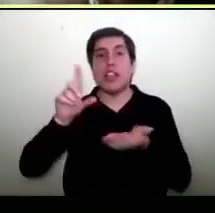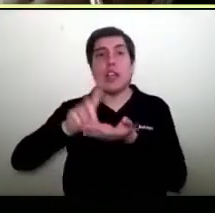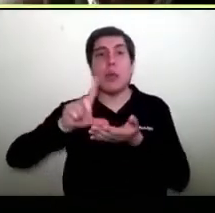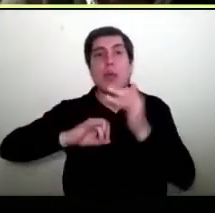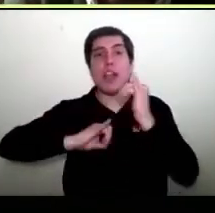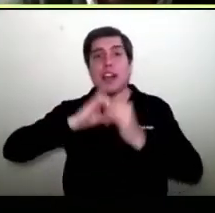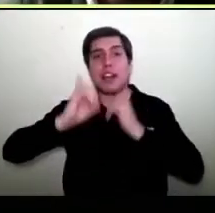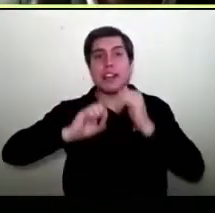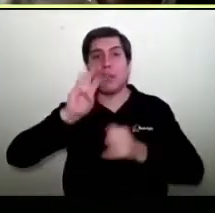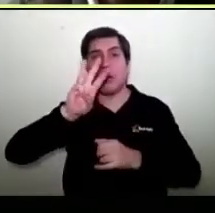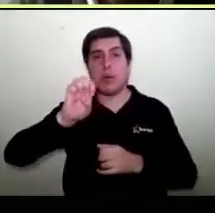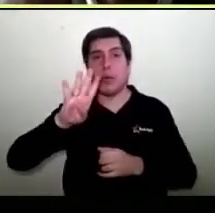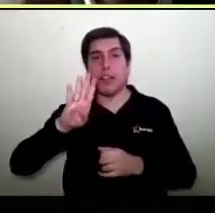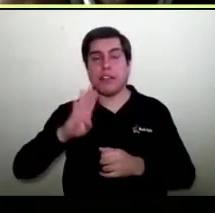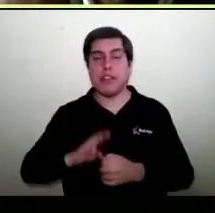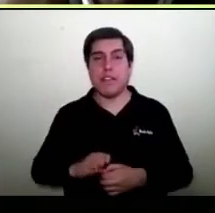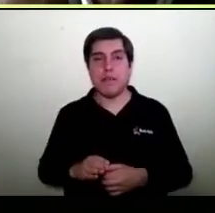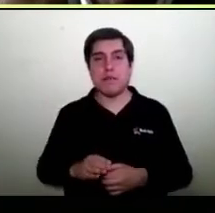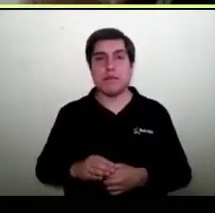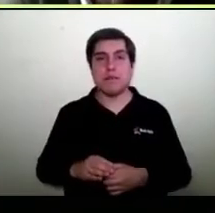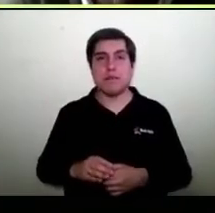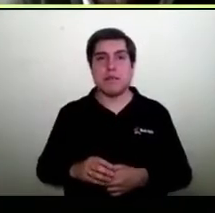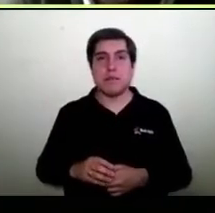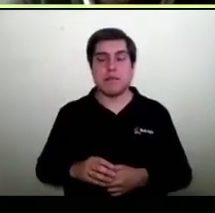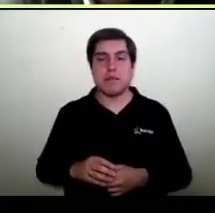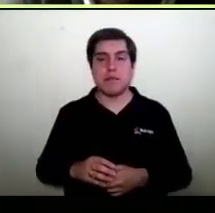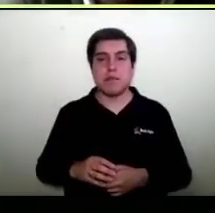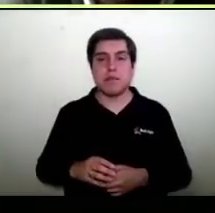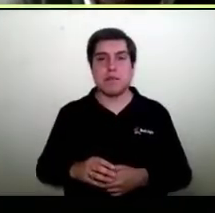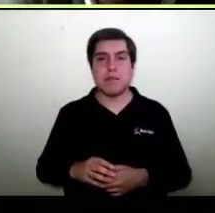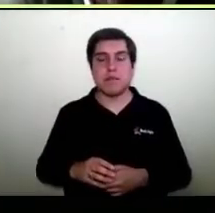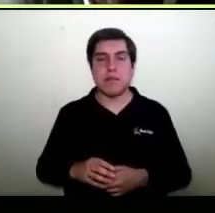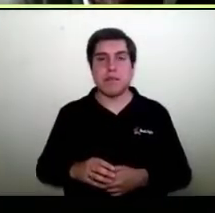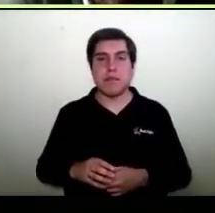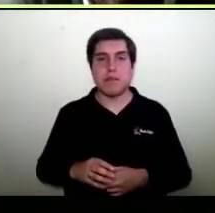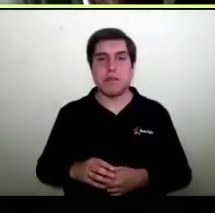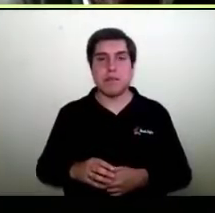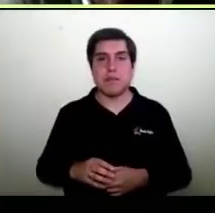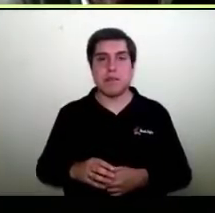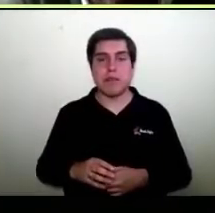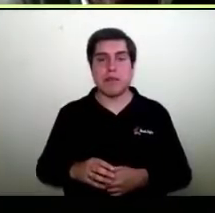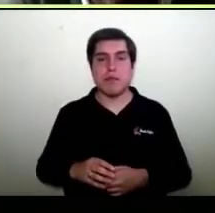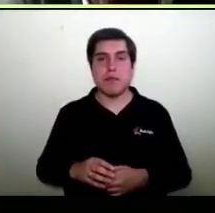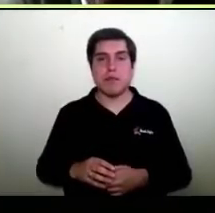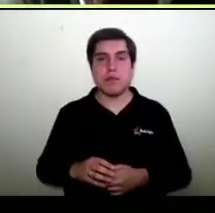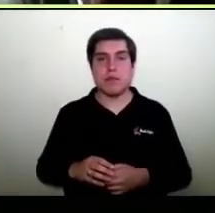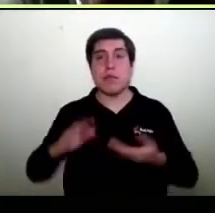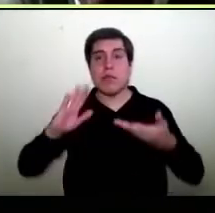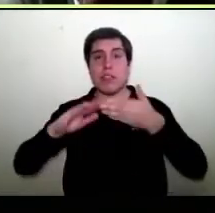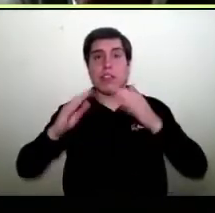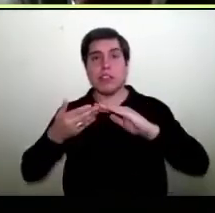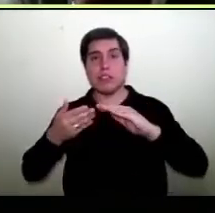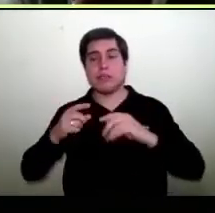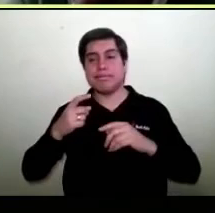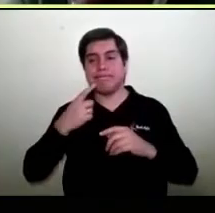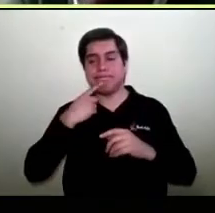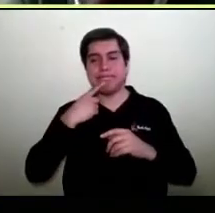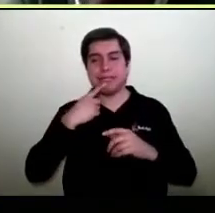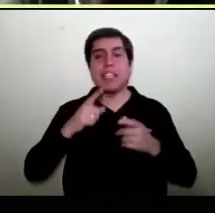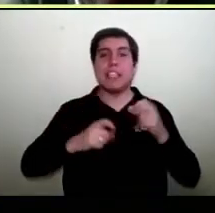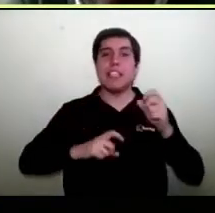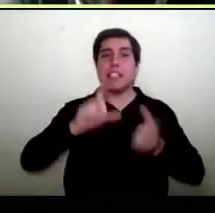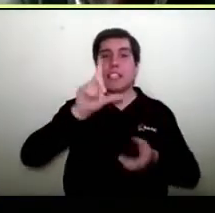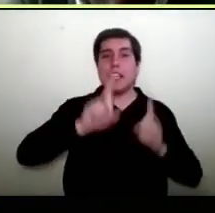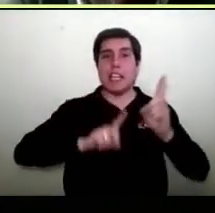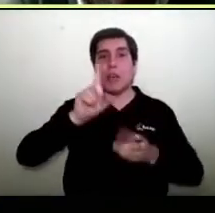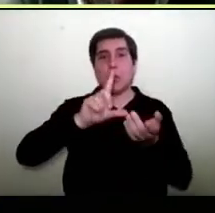generes venta, que generes un valor agregado para la gente que está dentro de tu comunidad. Y para eso están las grandes corporaciones que están